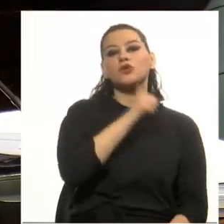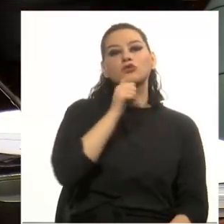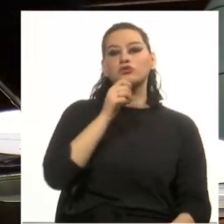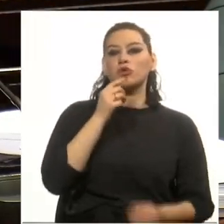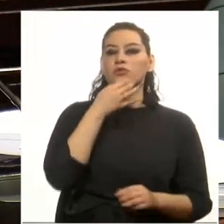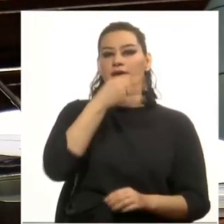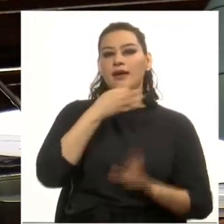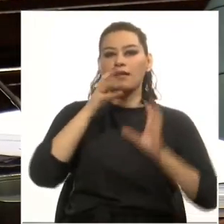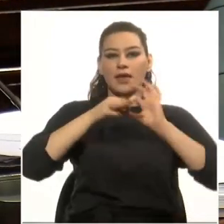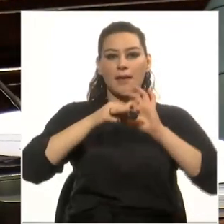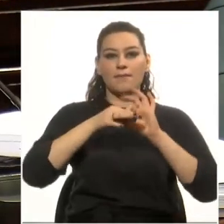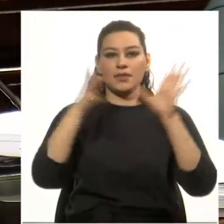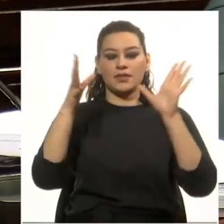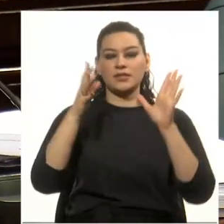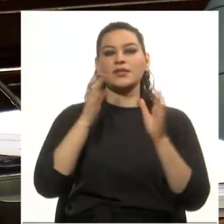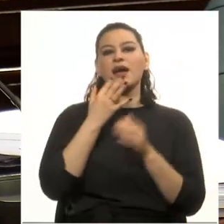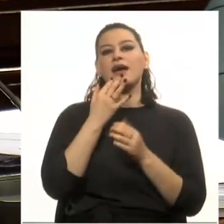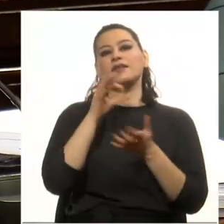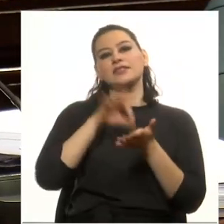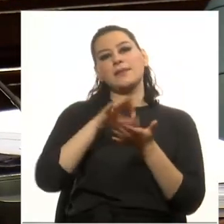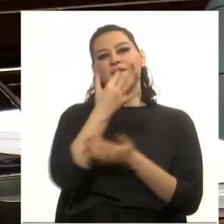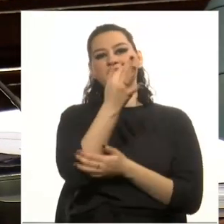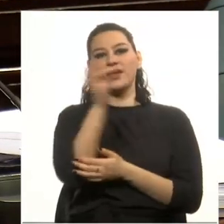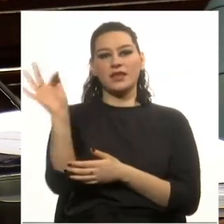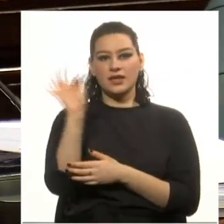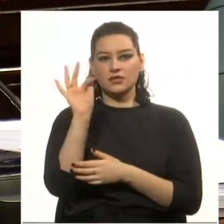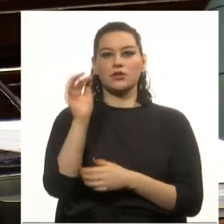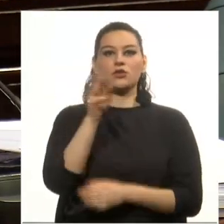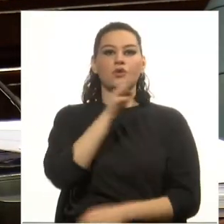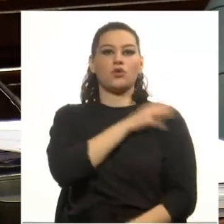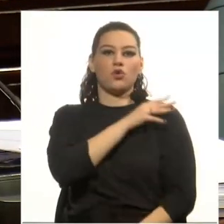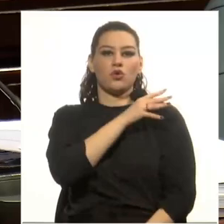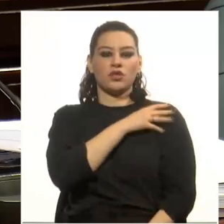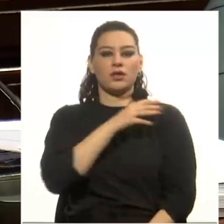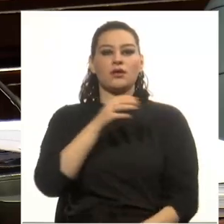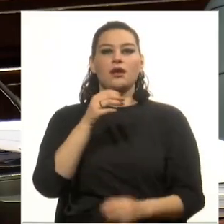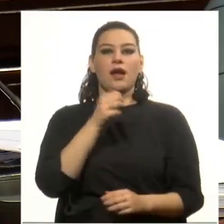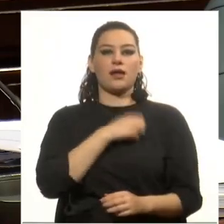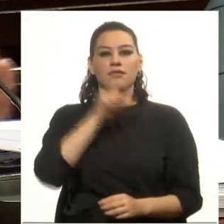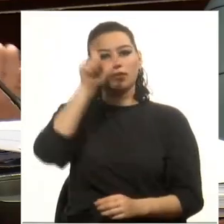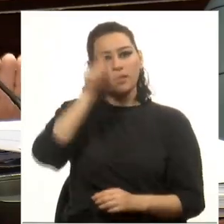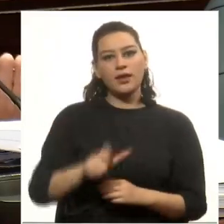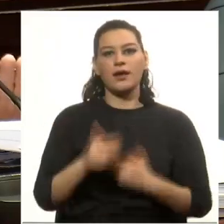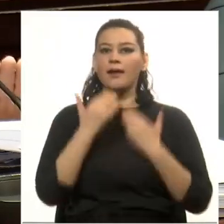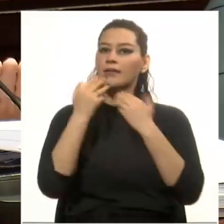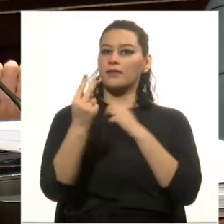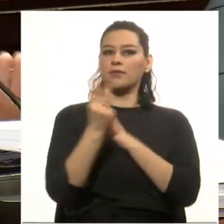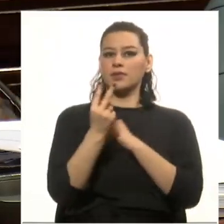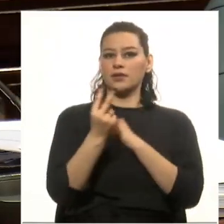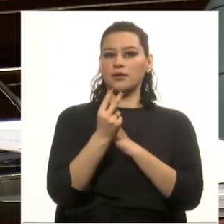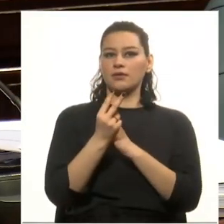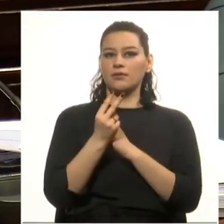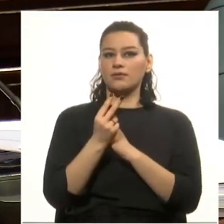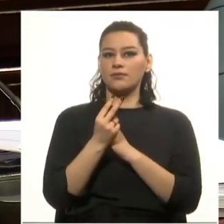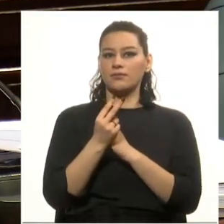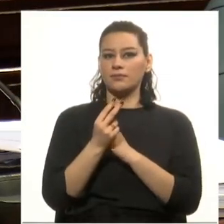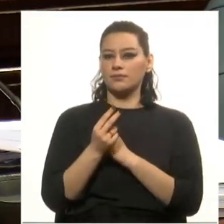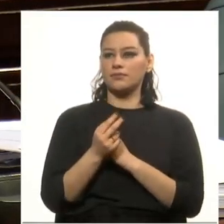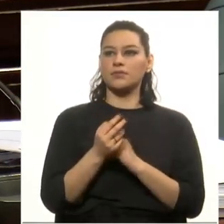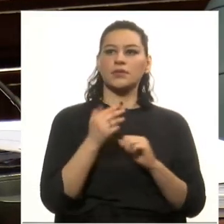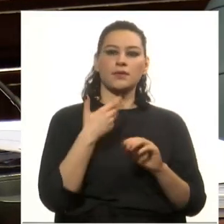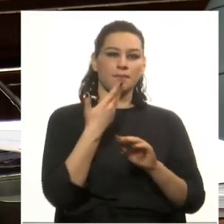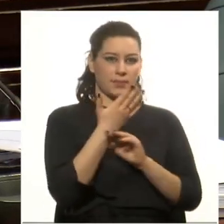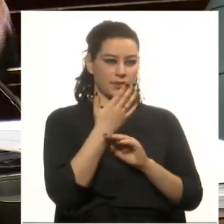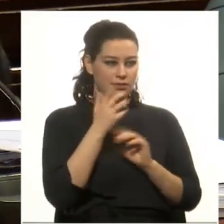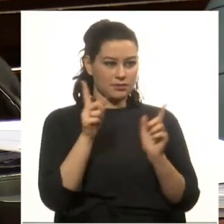independencia bajo el sistema federativo y al General Don José Artigas por protector. Vamos a ir redondeando. Le